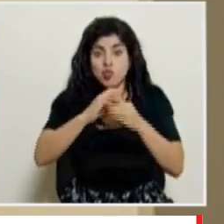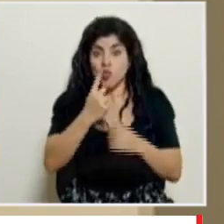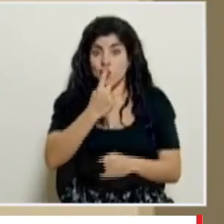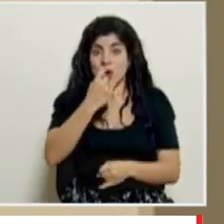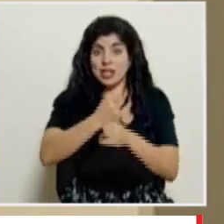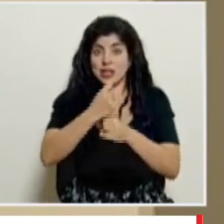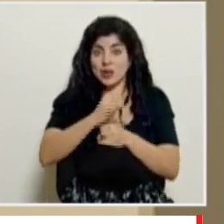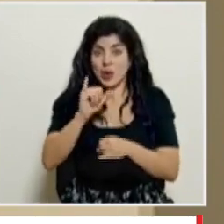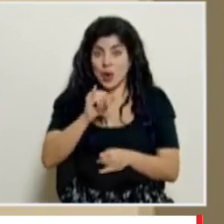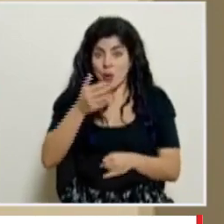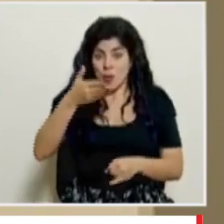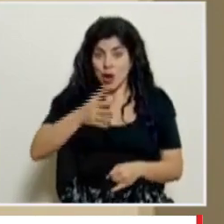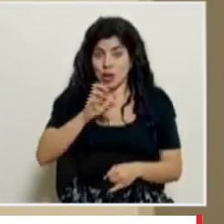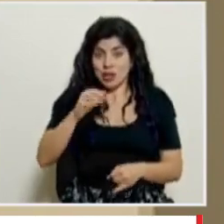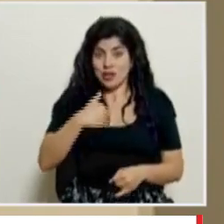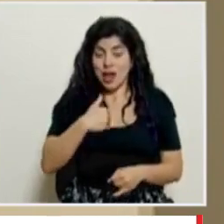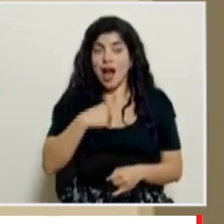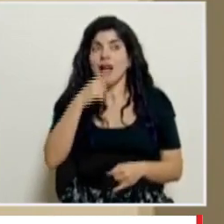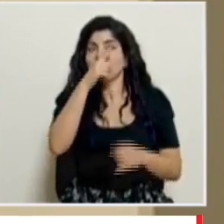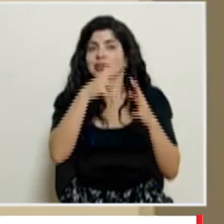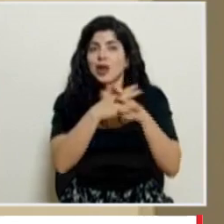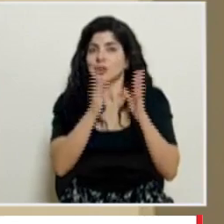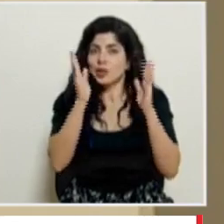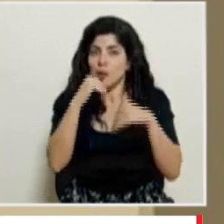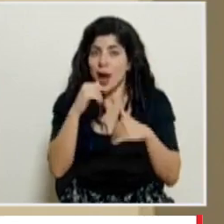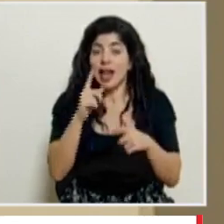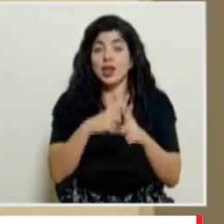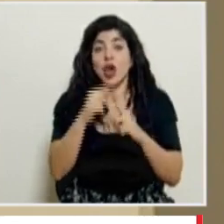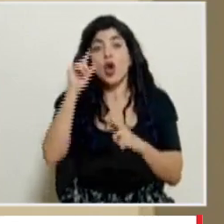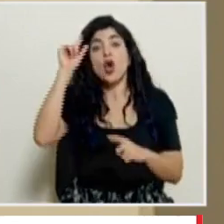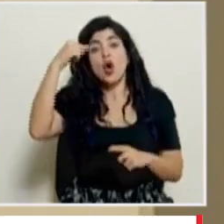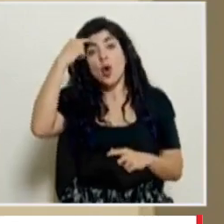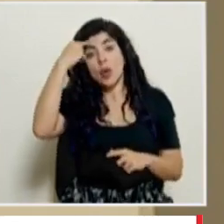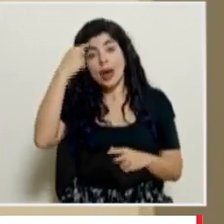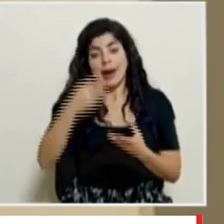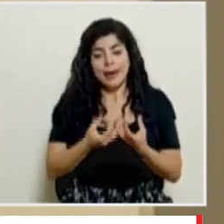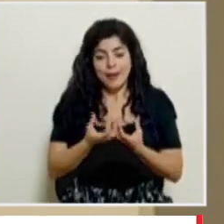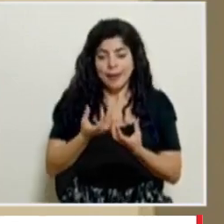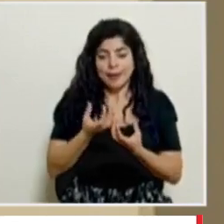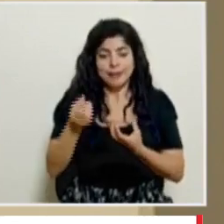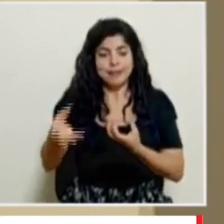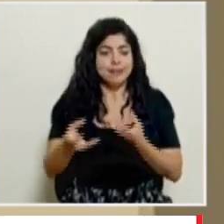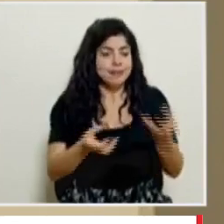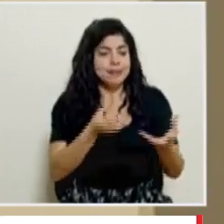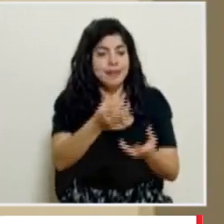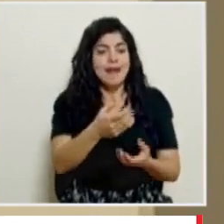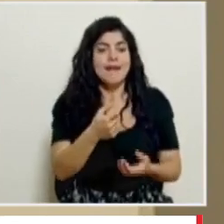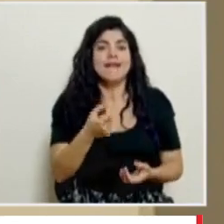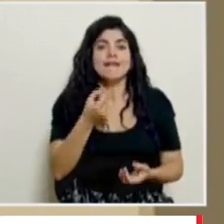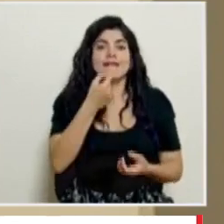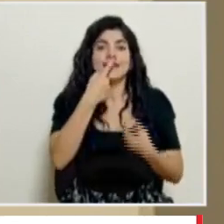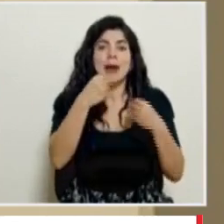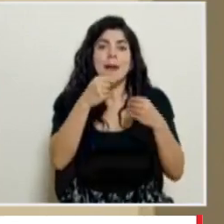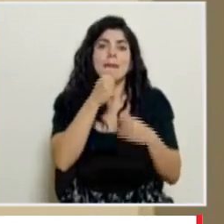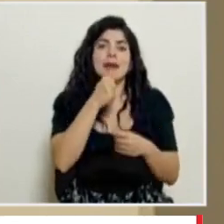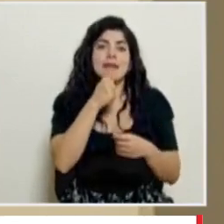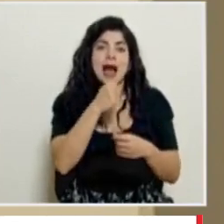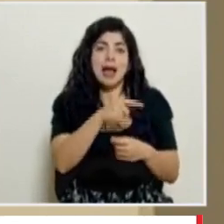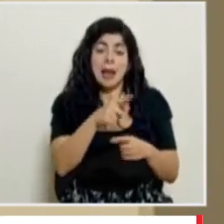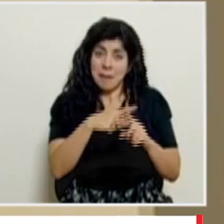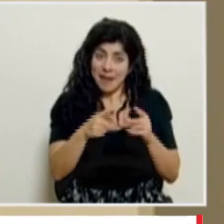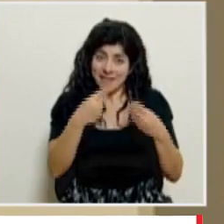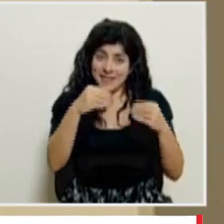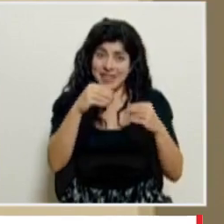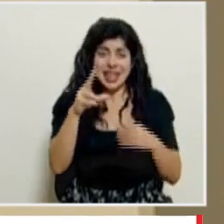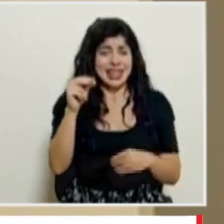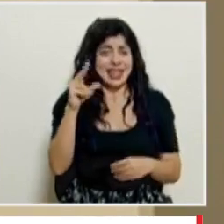sola institución como lo tiene Costa Rica y es el gobierno el que al final la está colocando en las farmacias privadas para poder administrarla pero no es que la están